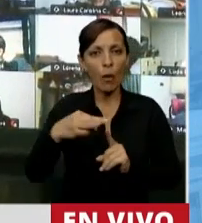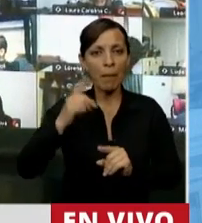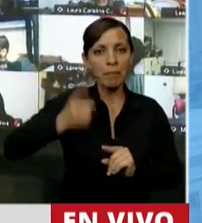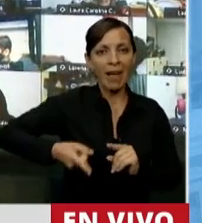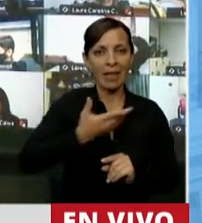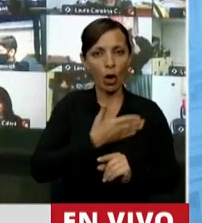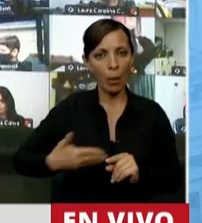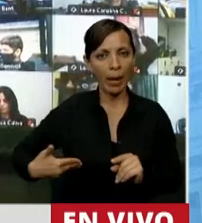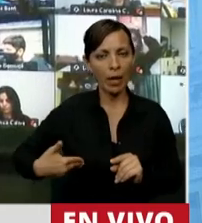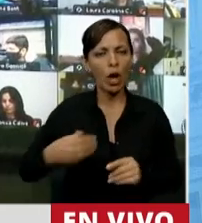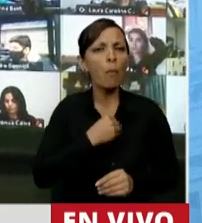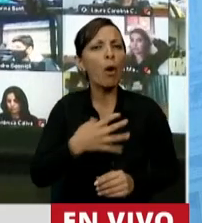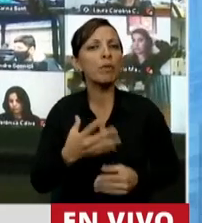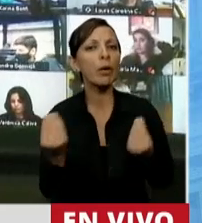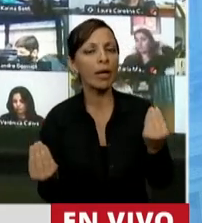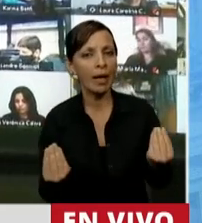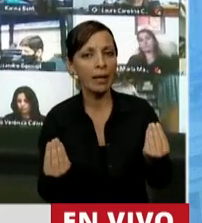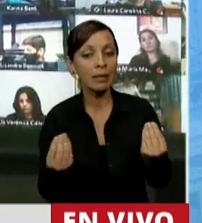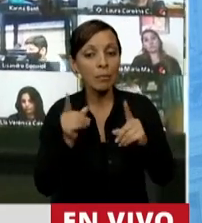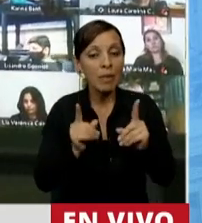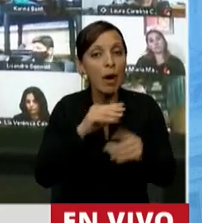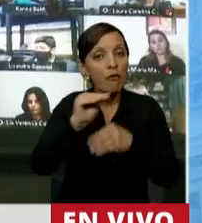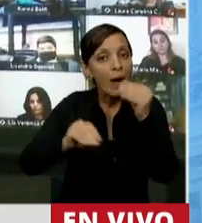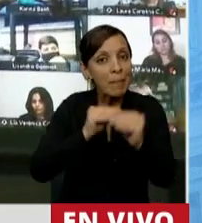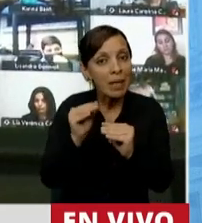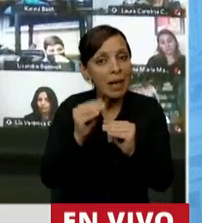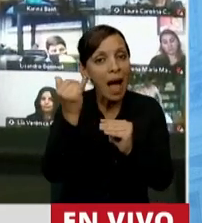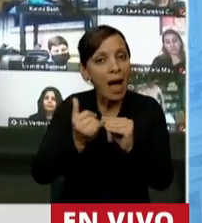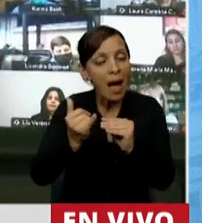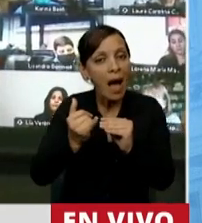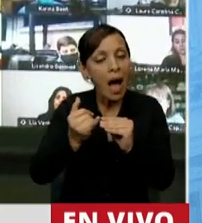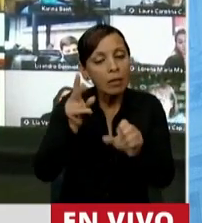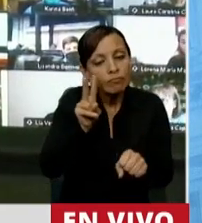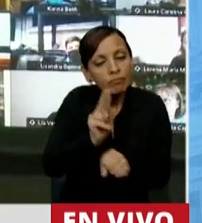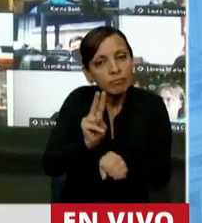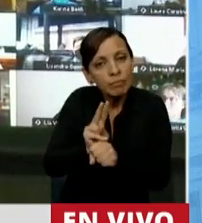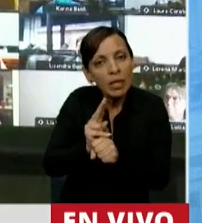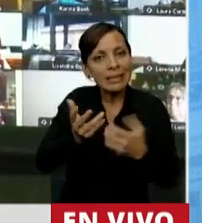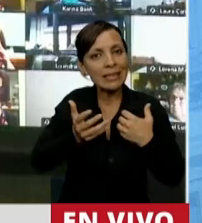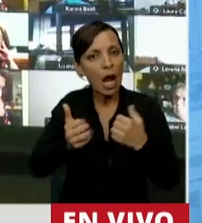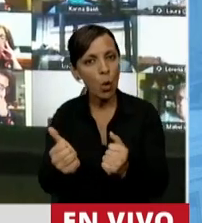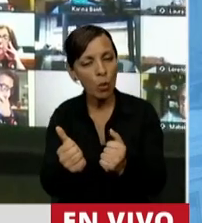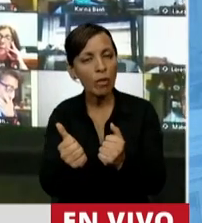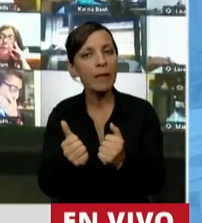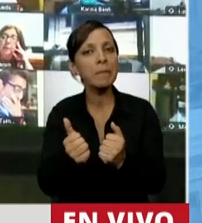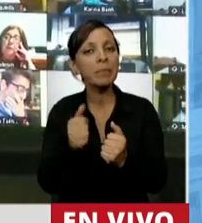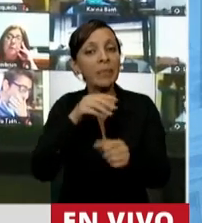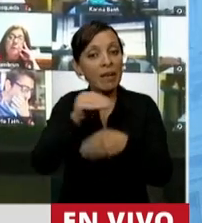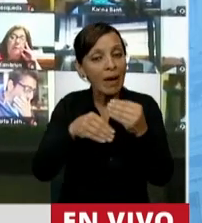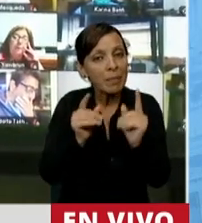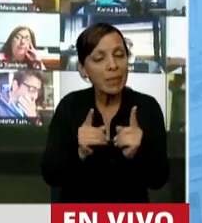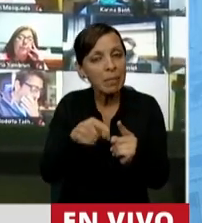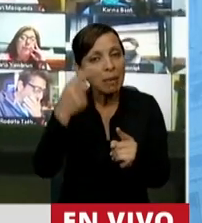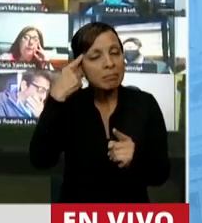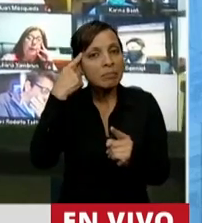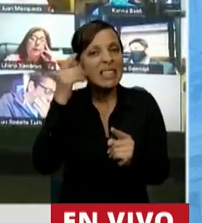el gobierno. ¿Y por qué voluntaria? Porque esa familia tiene la pretensión de cuidar la salud y de saber que estamos,